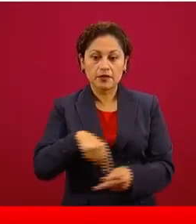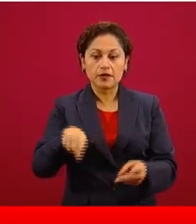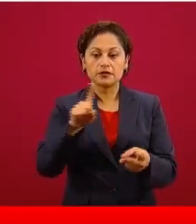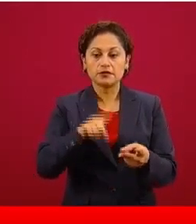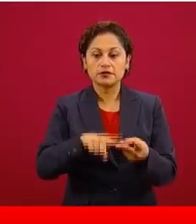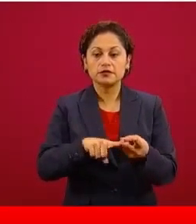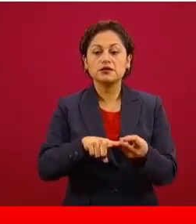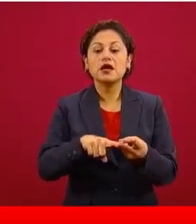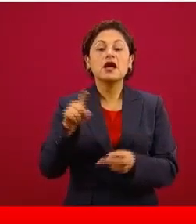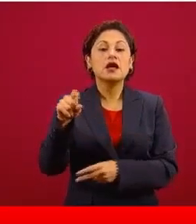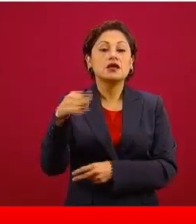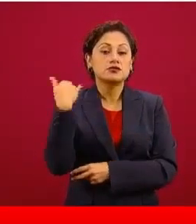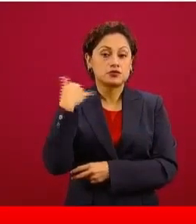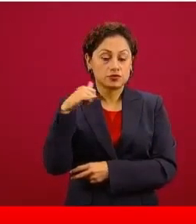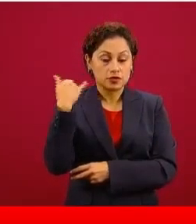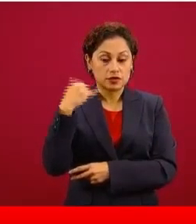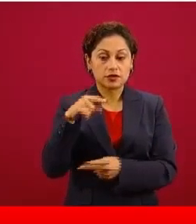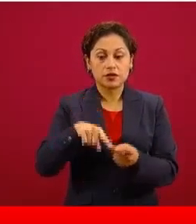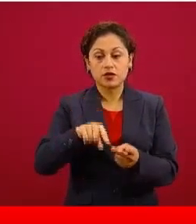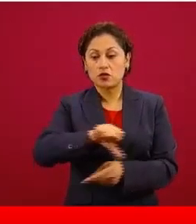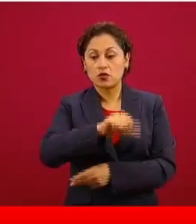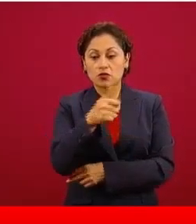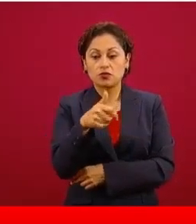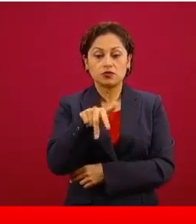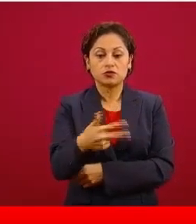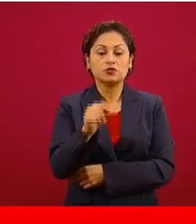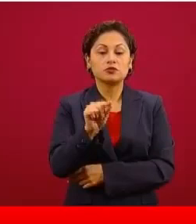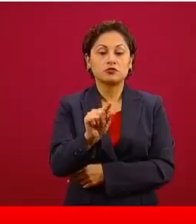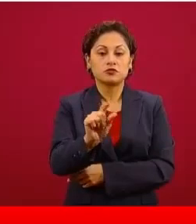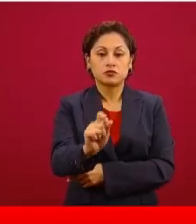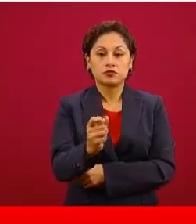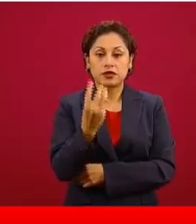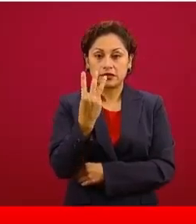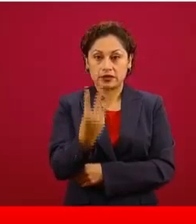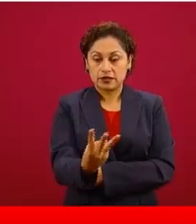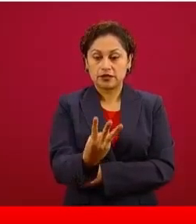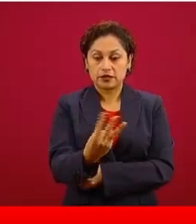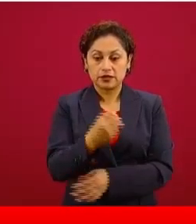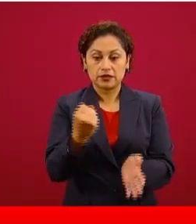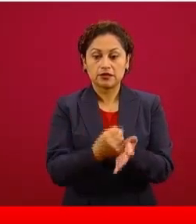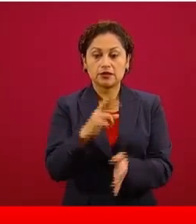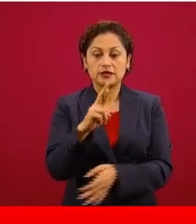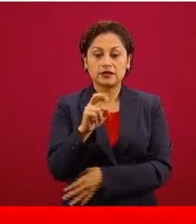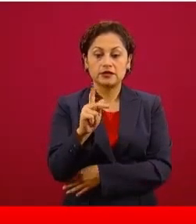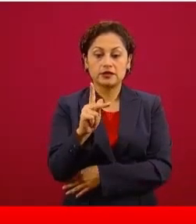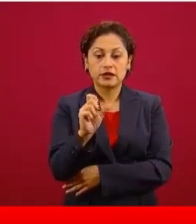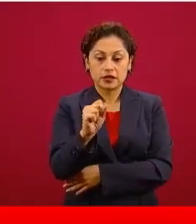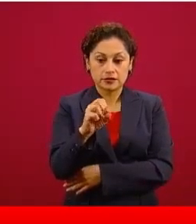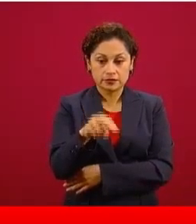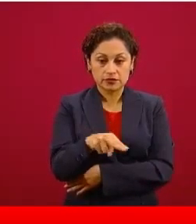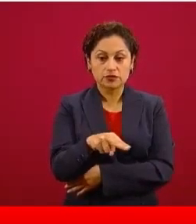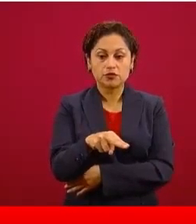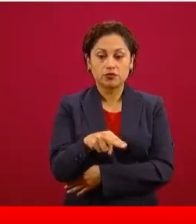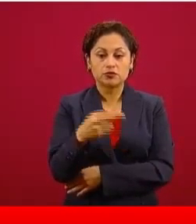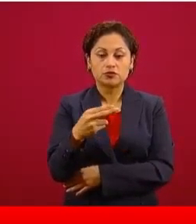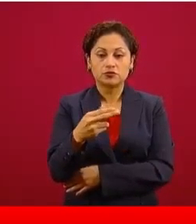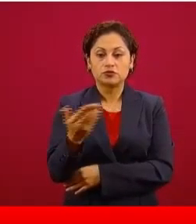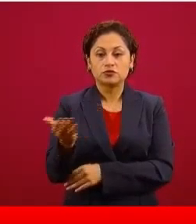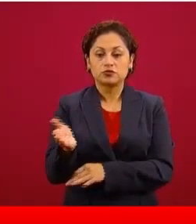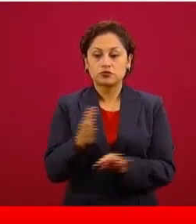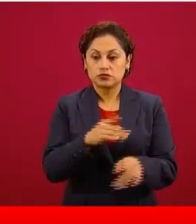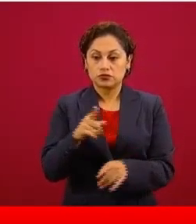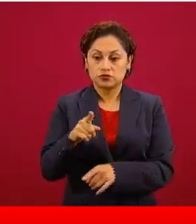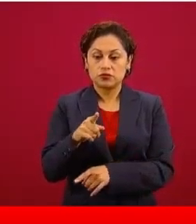Yucatán, y 13 pesos con 23 centavos franquicia de Repsol, la anterior franquicia Pemex en